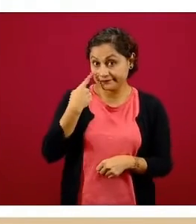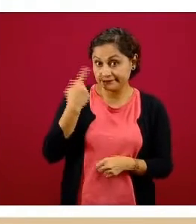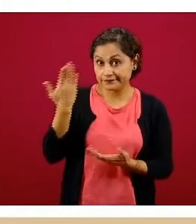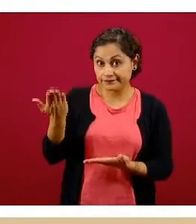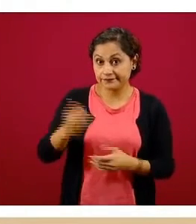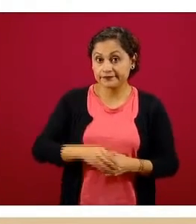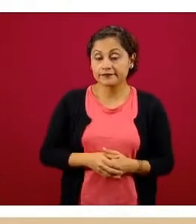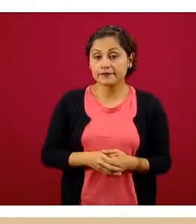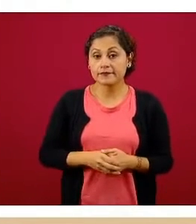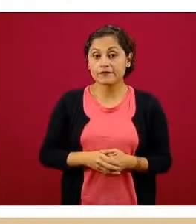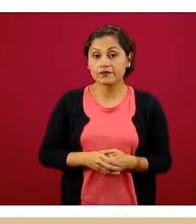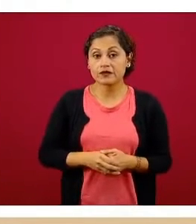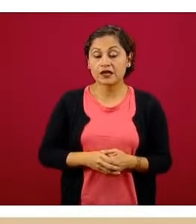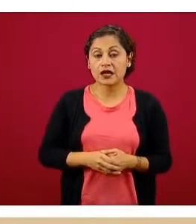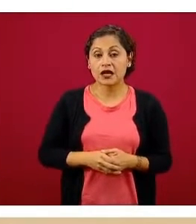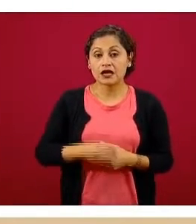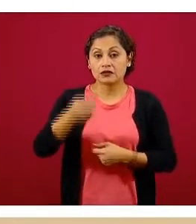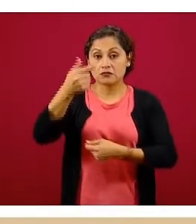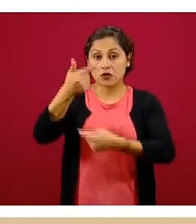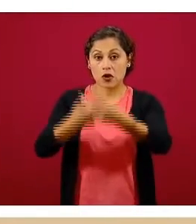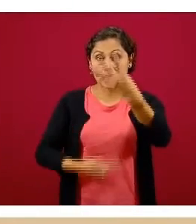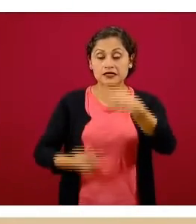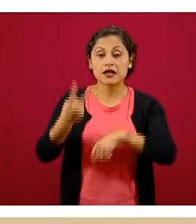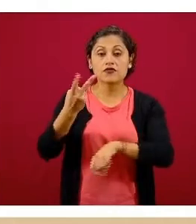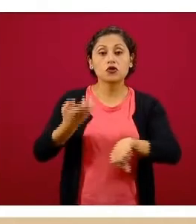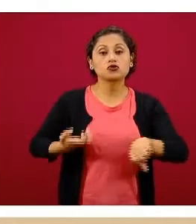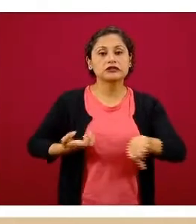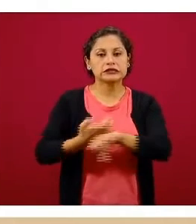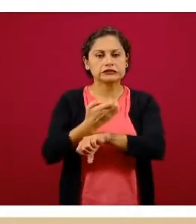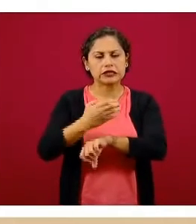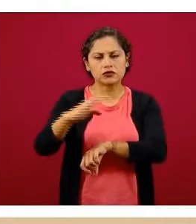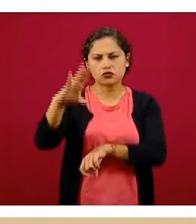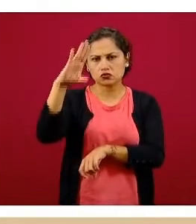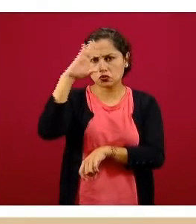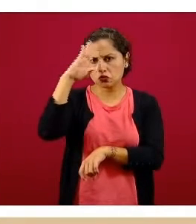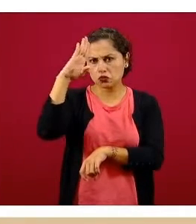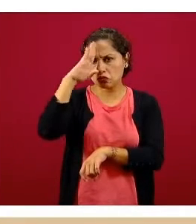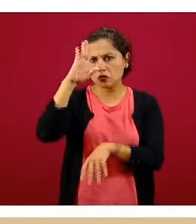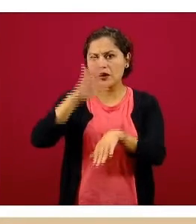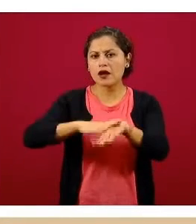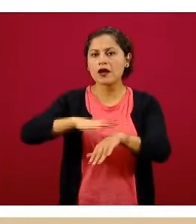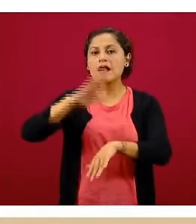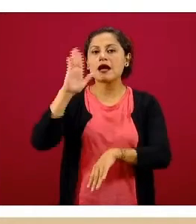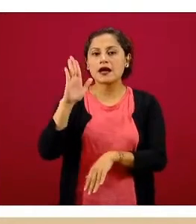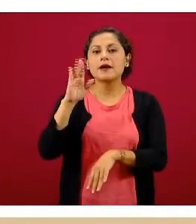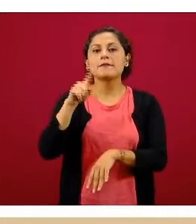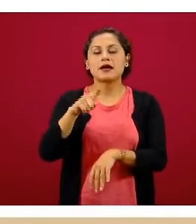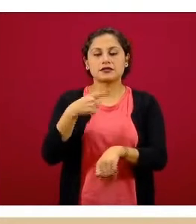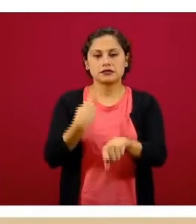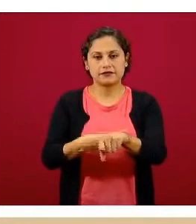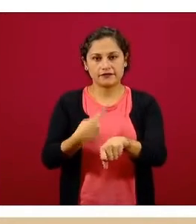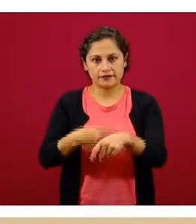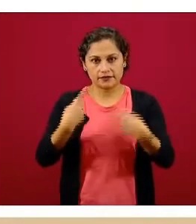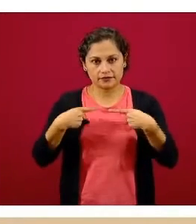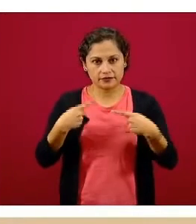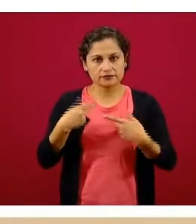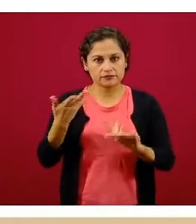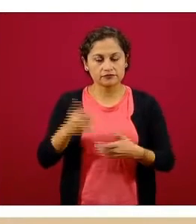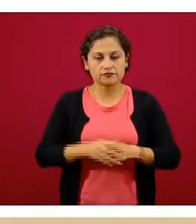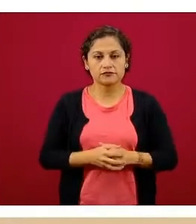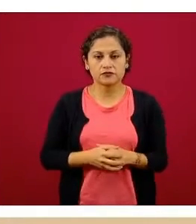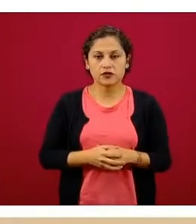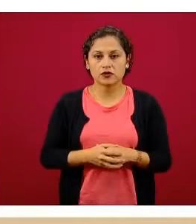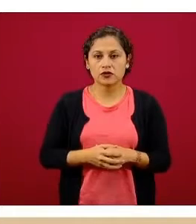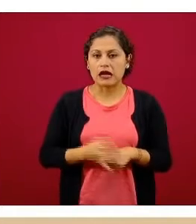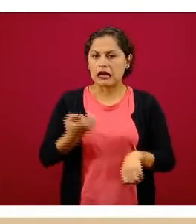dos estados hasta el momento los que están en los máximos rangos de escala posible y que han sido los